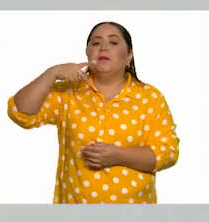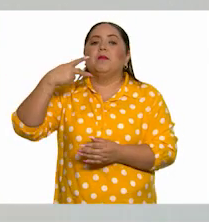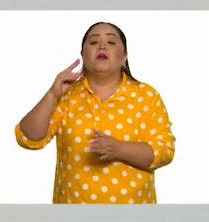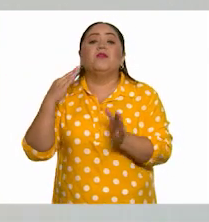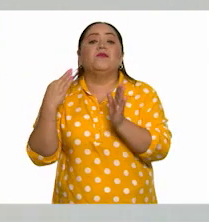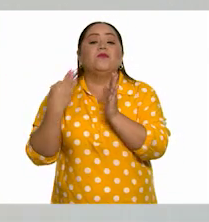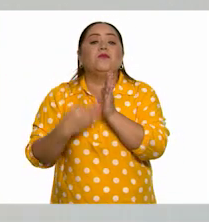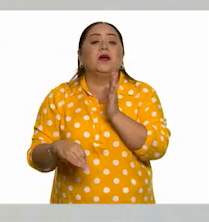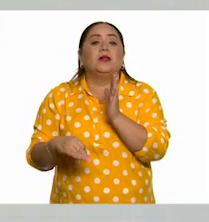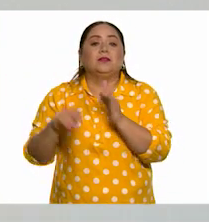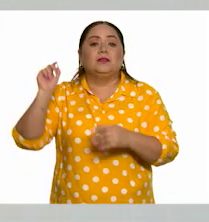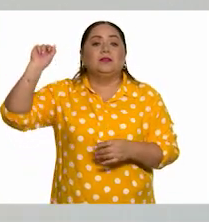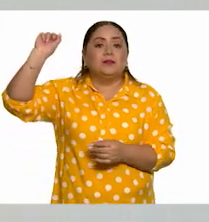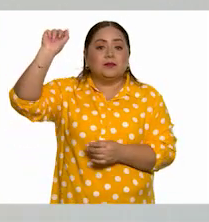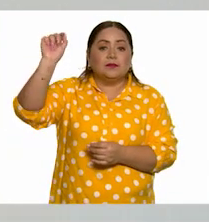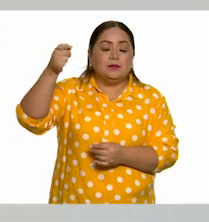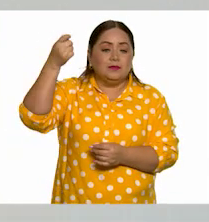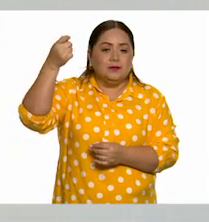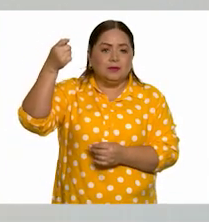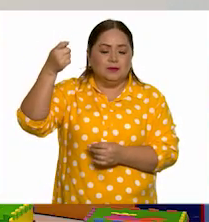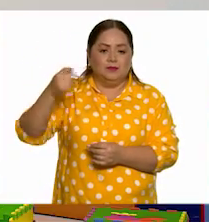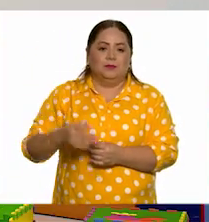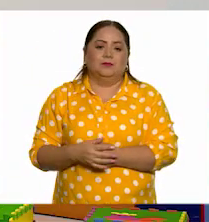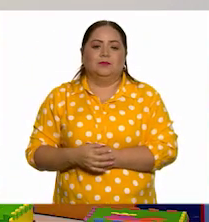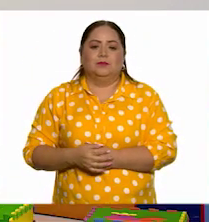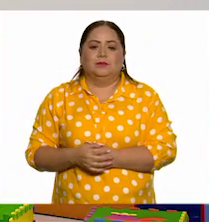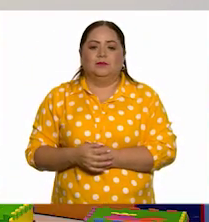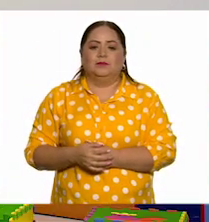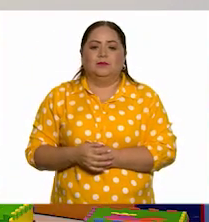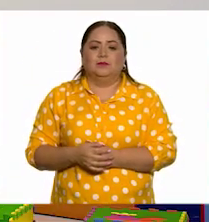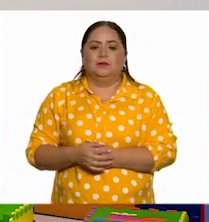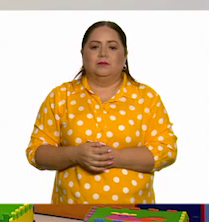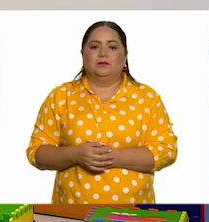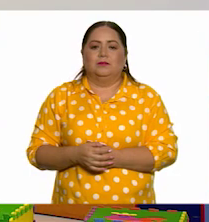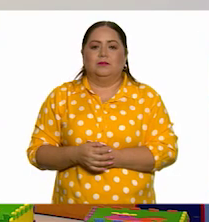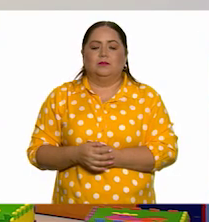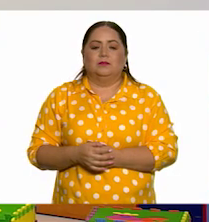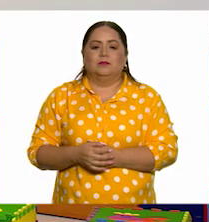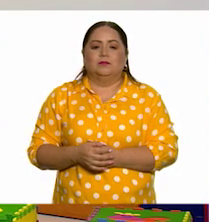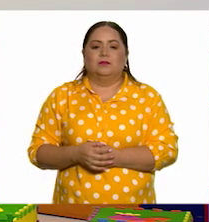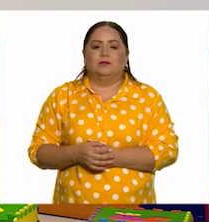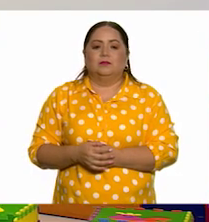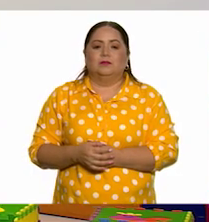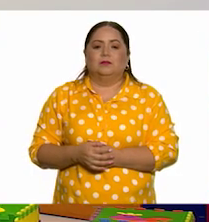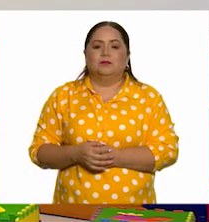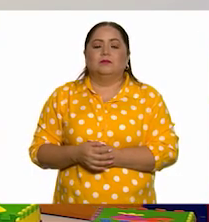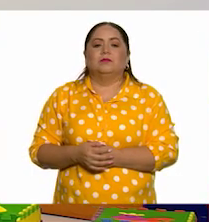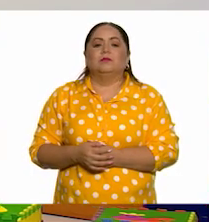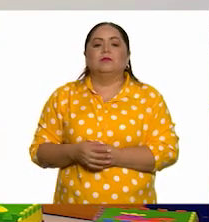nos falta la tilde o el... Acento. Acento. México.